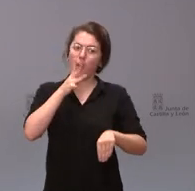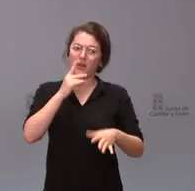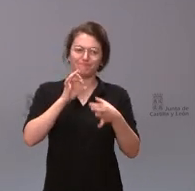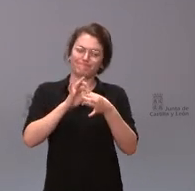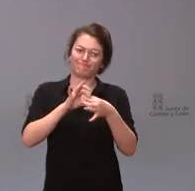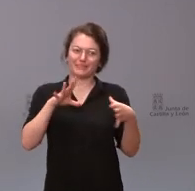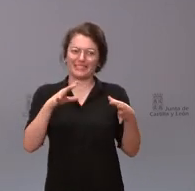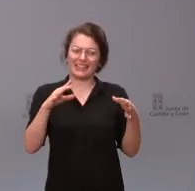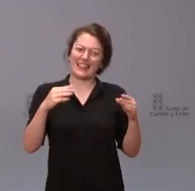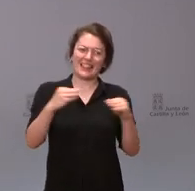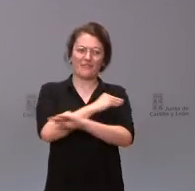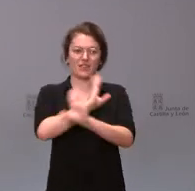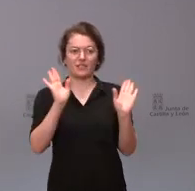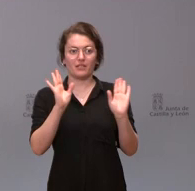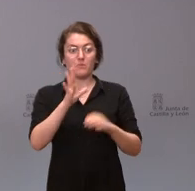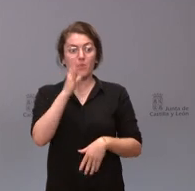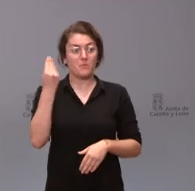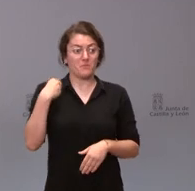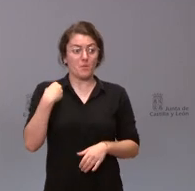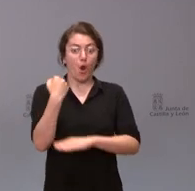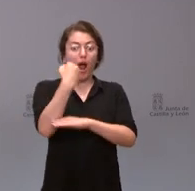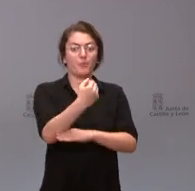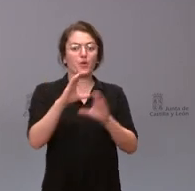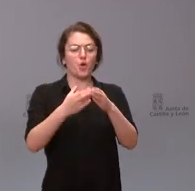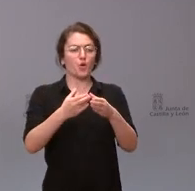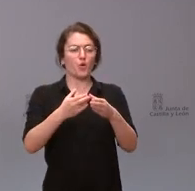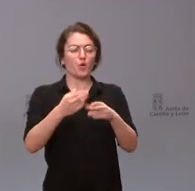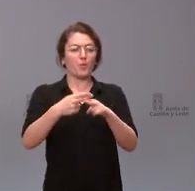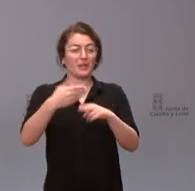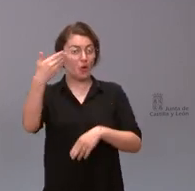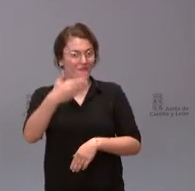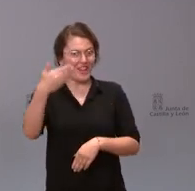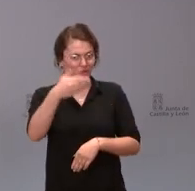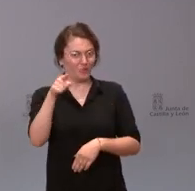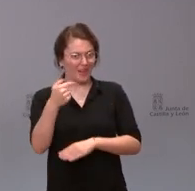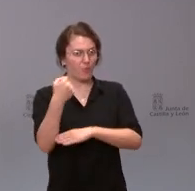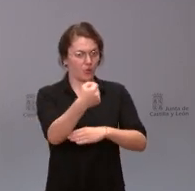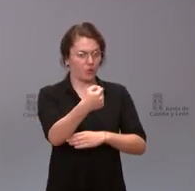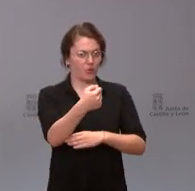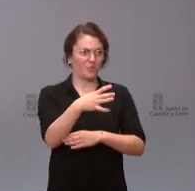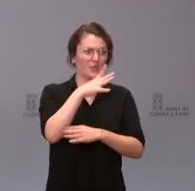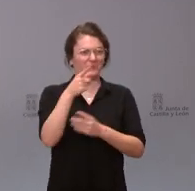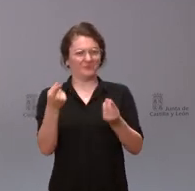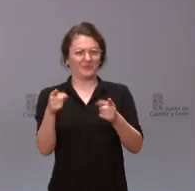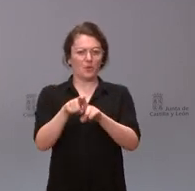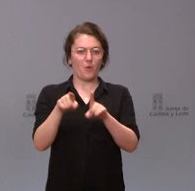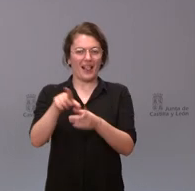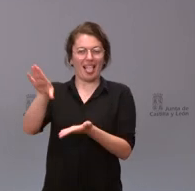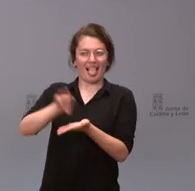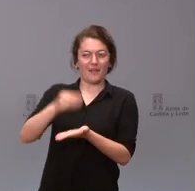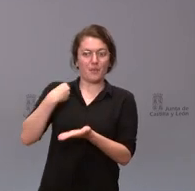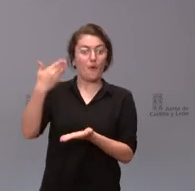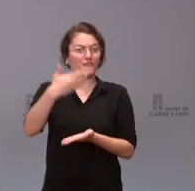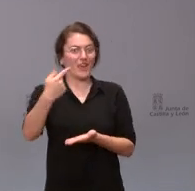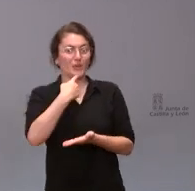del apoyo de un partido político como Bildu comparando el relato que Bildu hace de todo lo que ha